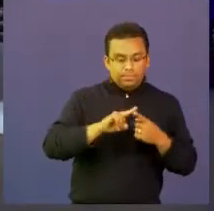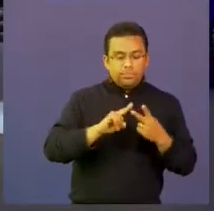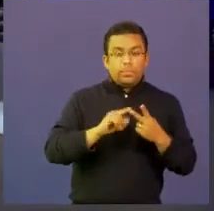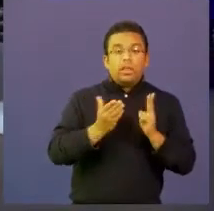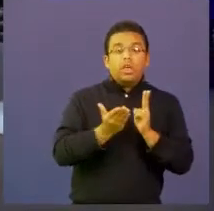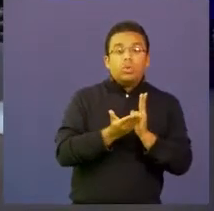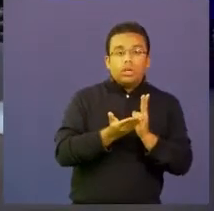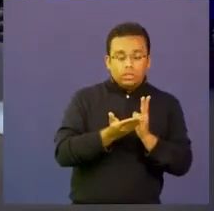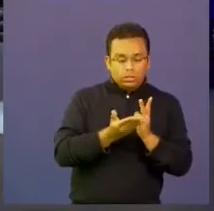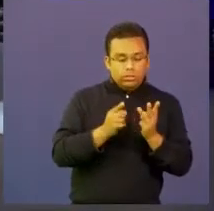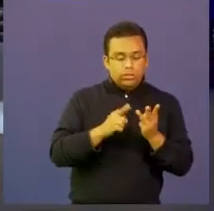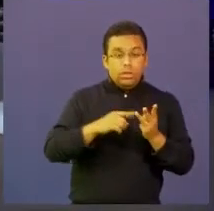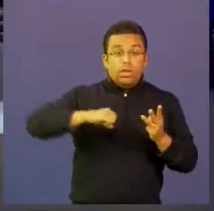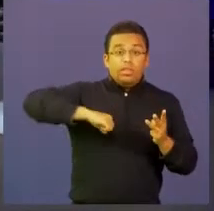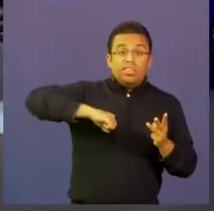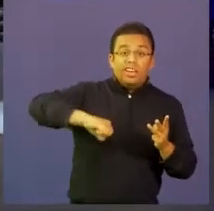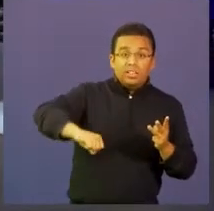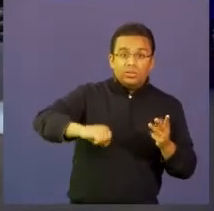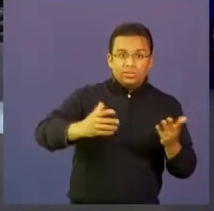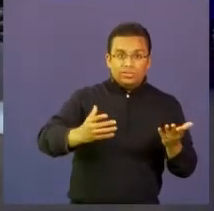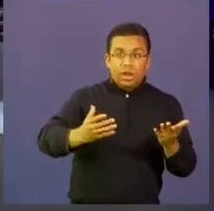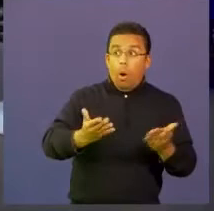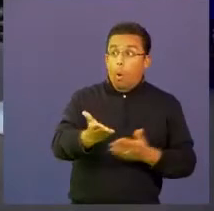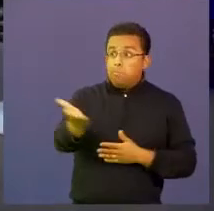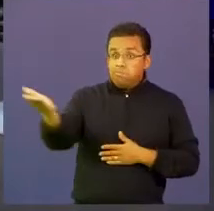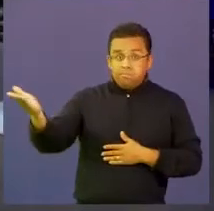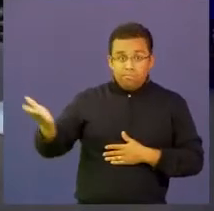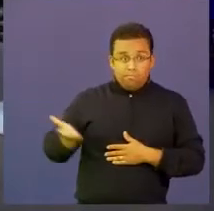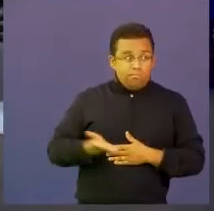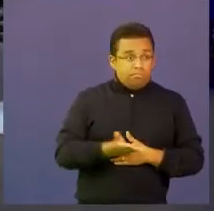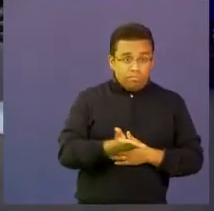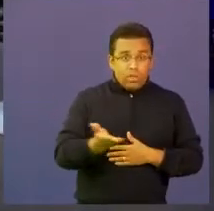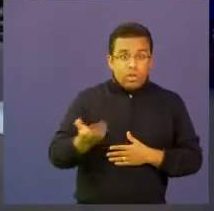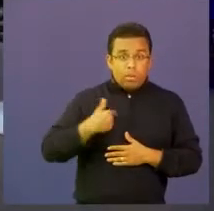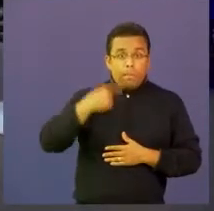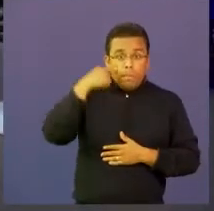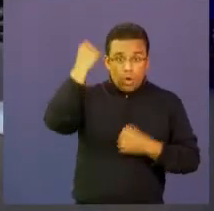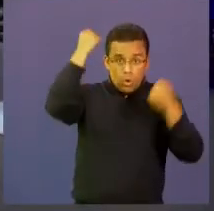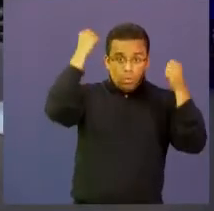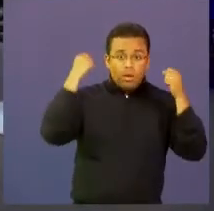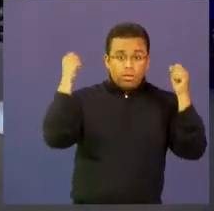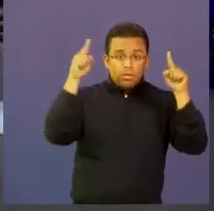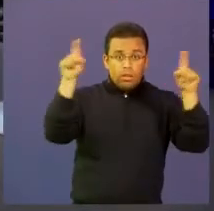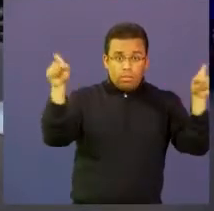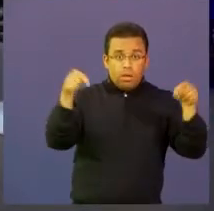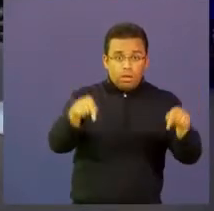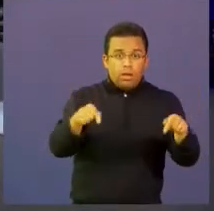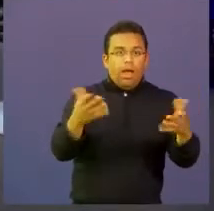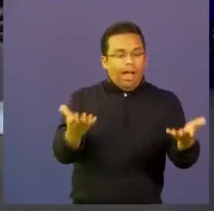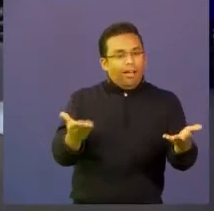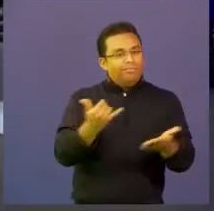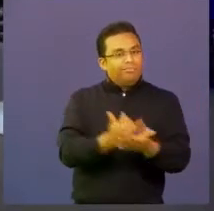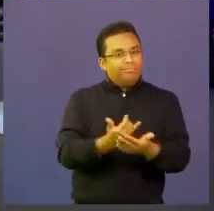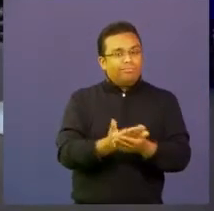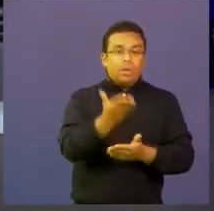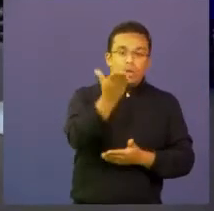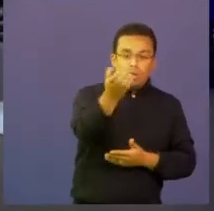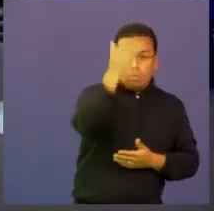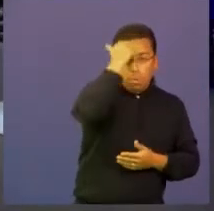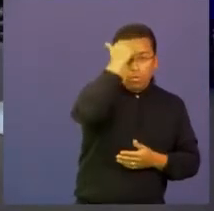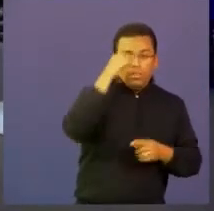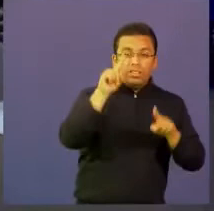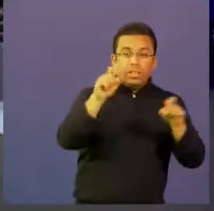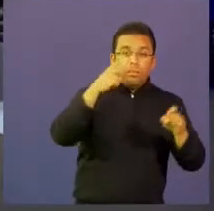que preocupa a la realidad nacional hoy en día no solamente presente sino futura puede utilizarse como herramienta para que ustedes los profes por ejemplo en el tema de derechos